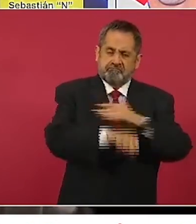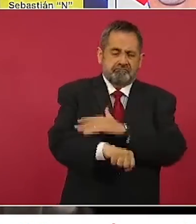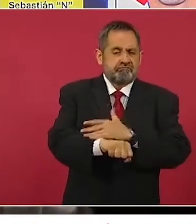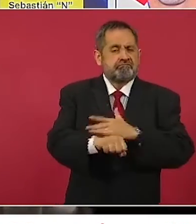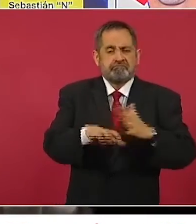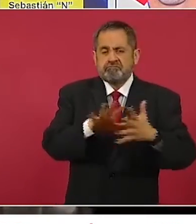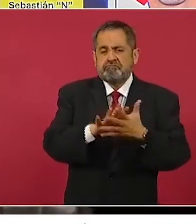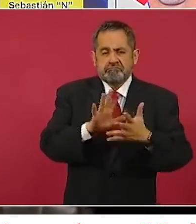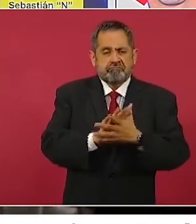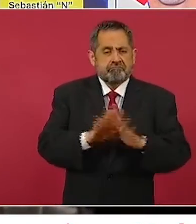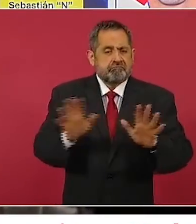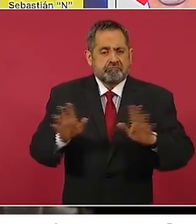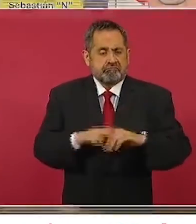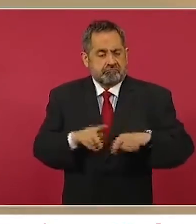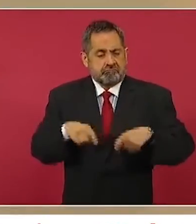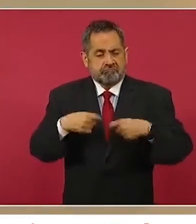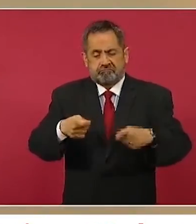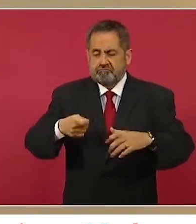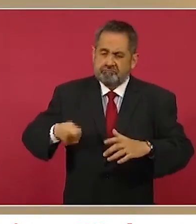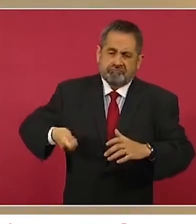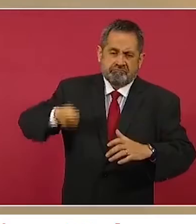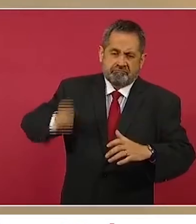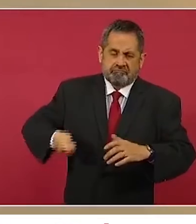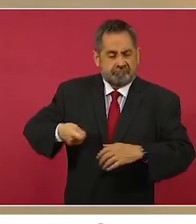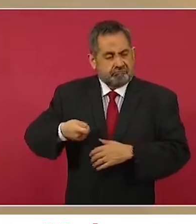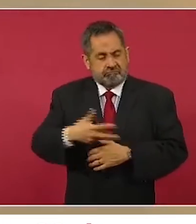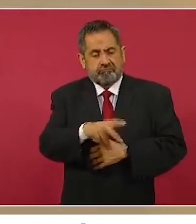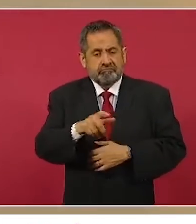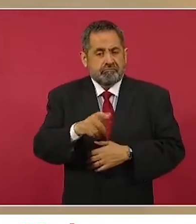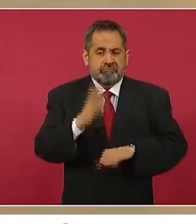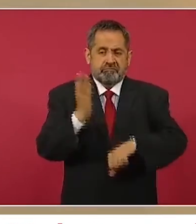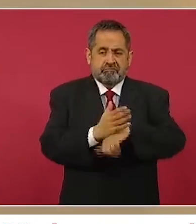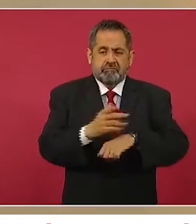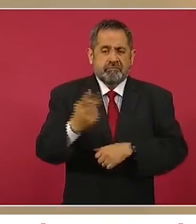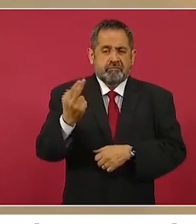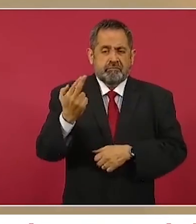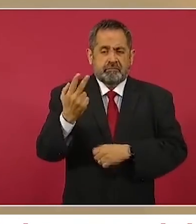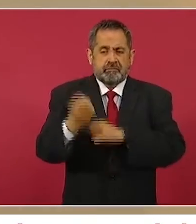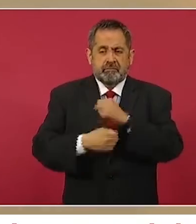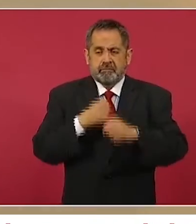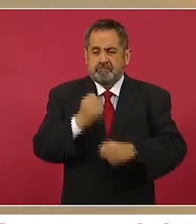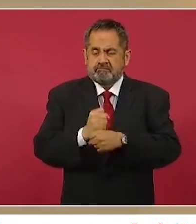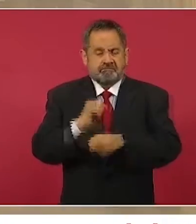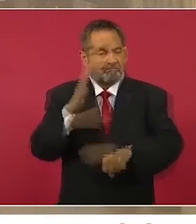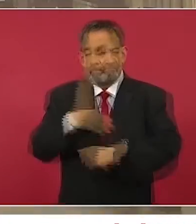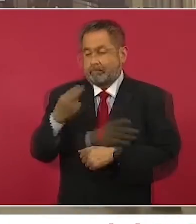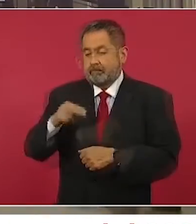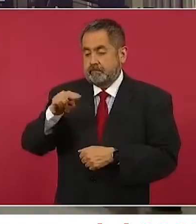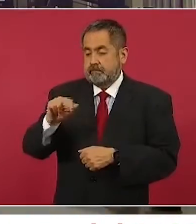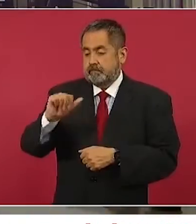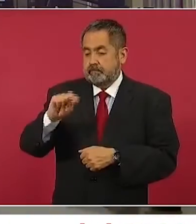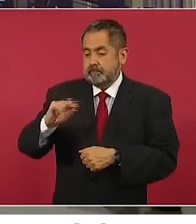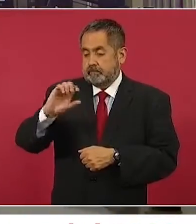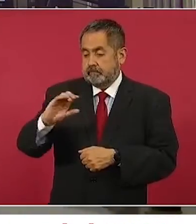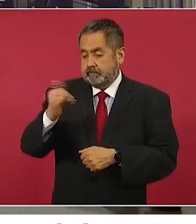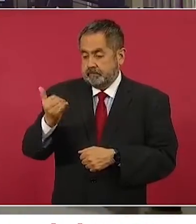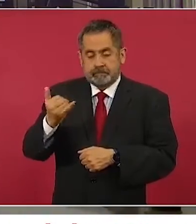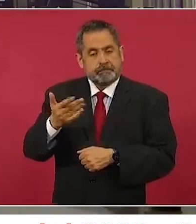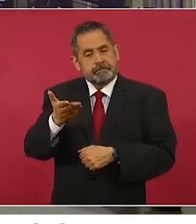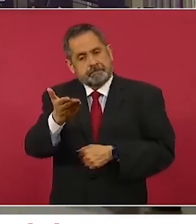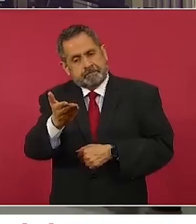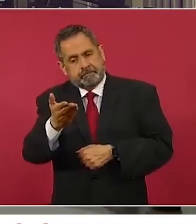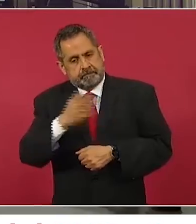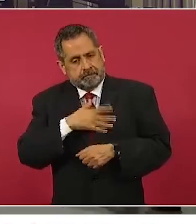se le concedió la sentencia de 25 años de prisión. Es otro caso resuelto. Presidente,